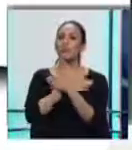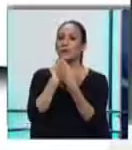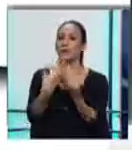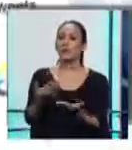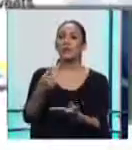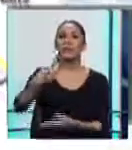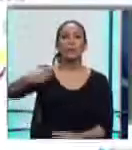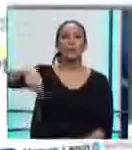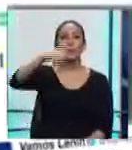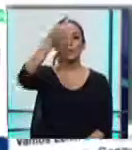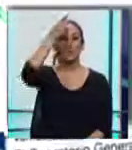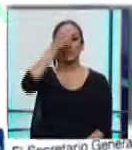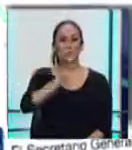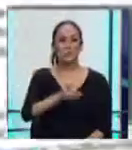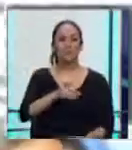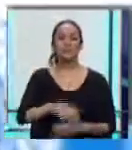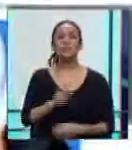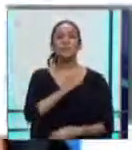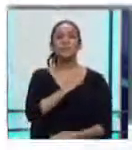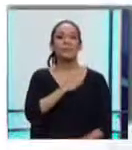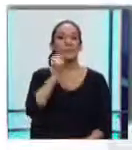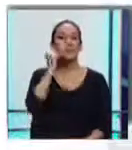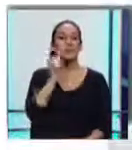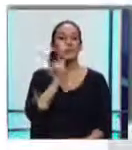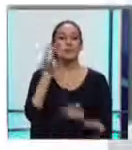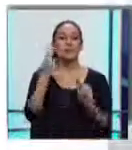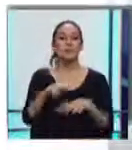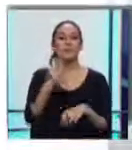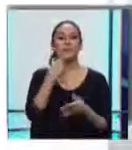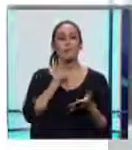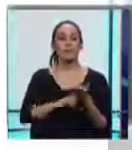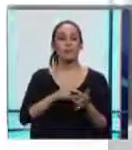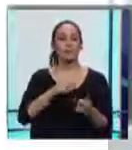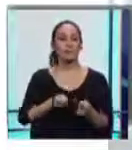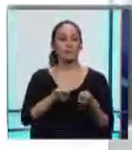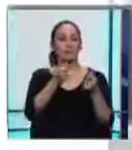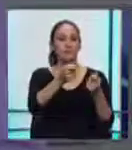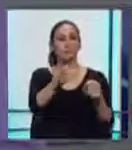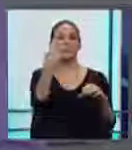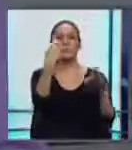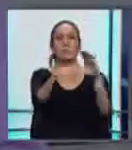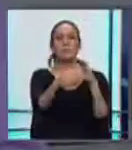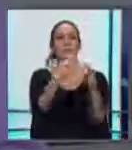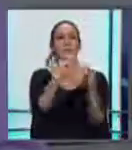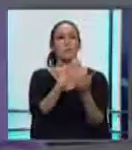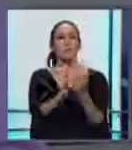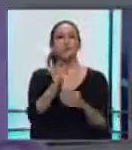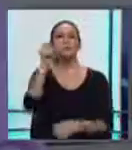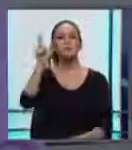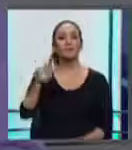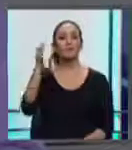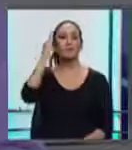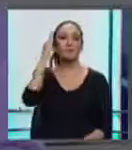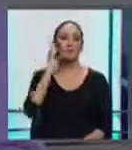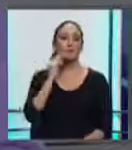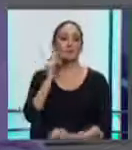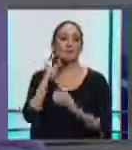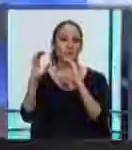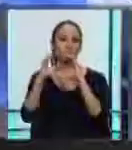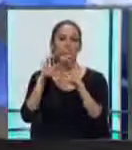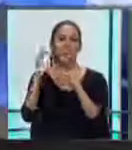la voluntad popular. La Universidad Andina, Simón Bolívar, también se sumó a las felicitaciones mediante un comunicado. Fernando Casado, especialista en comunicación,